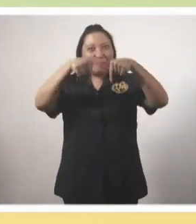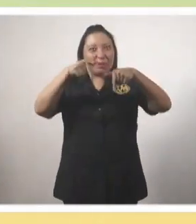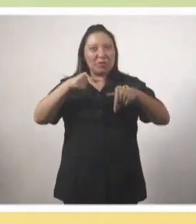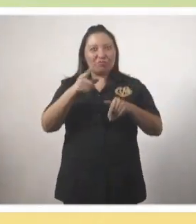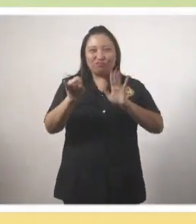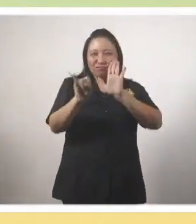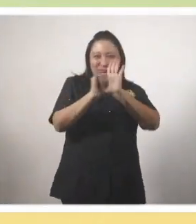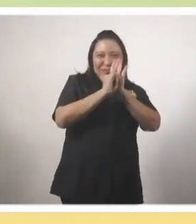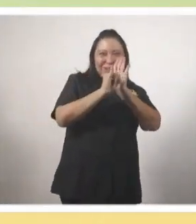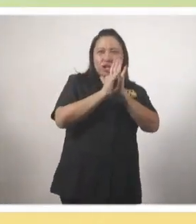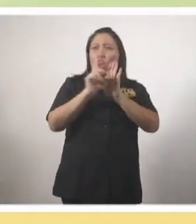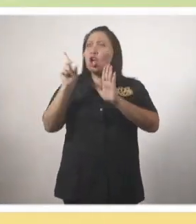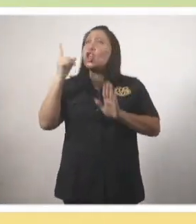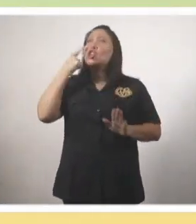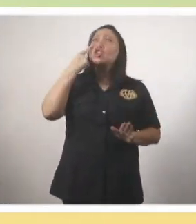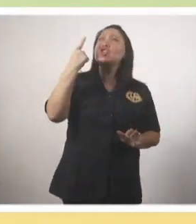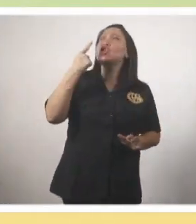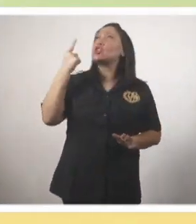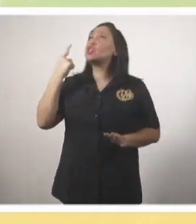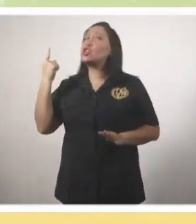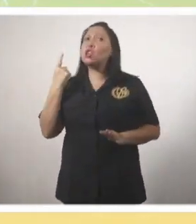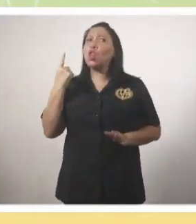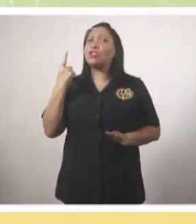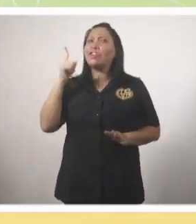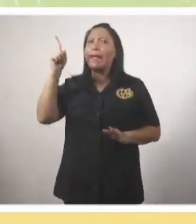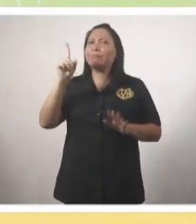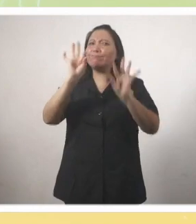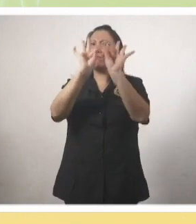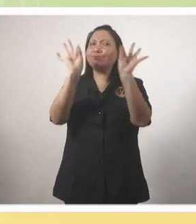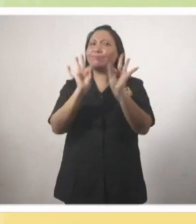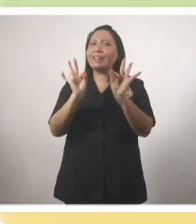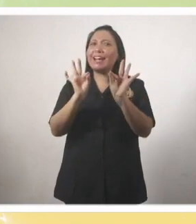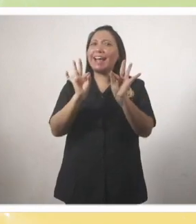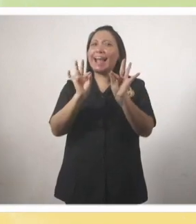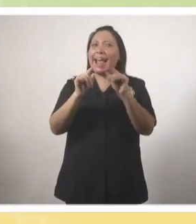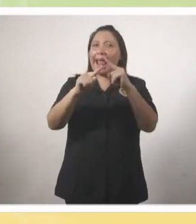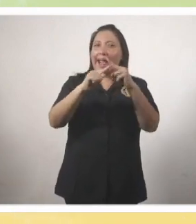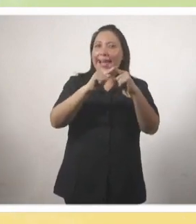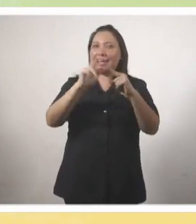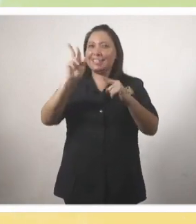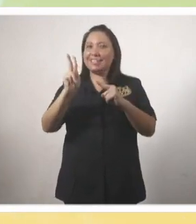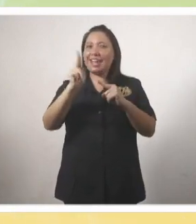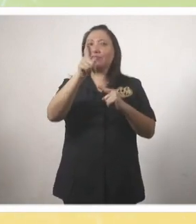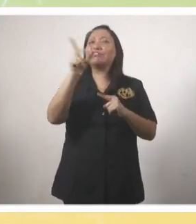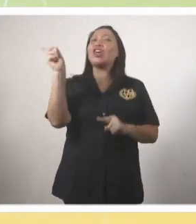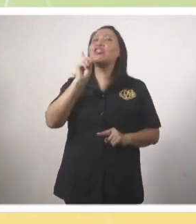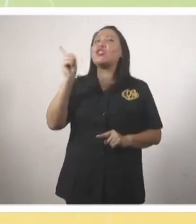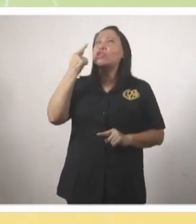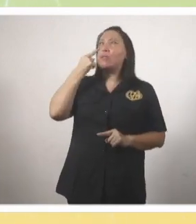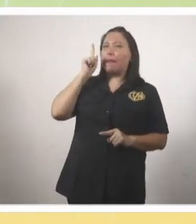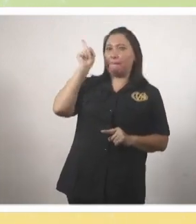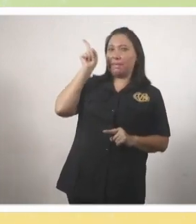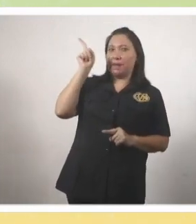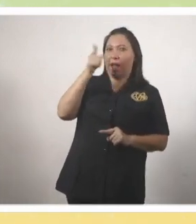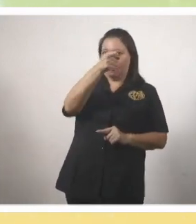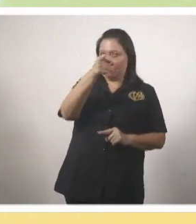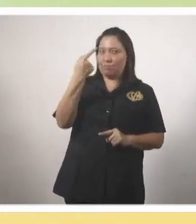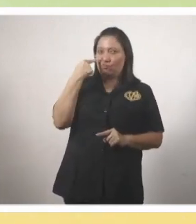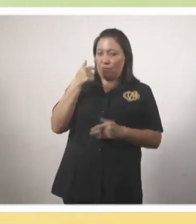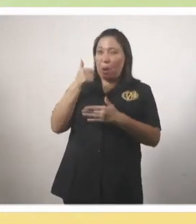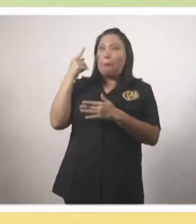en donde está mi avatar en este plano cartesiano XY Veamos en donde creen que está para que pueda regresar conmigo